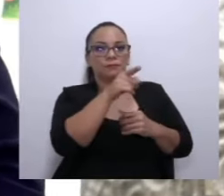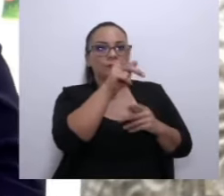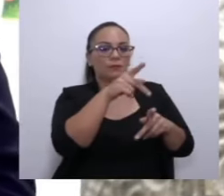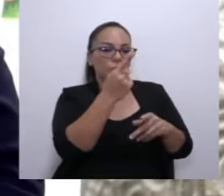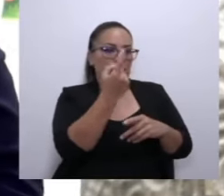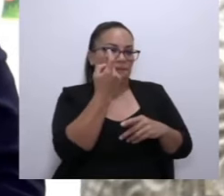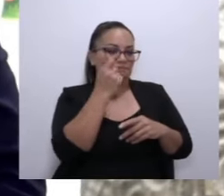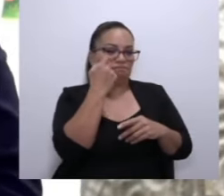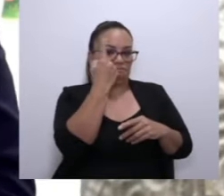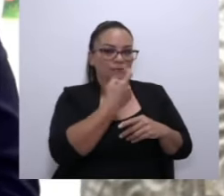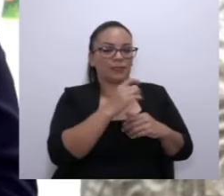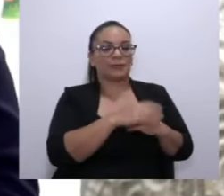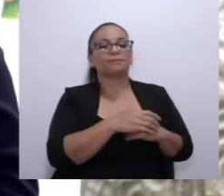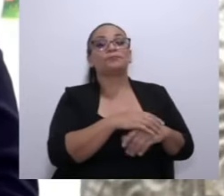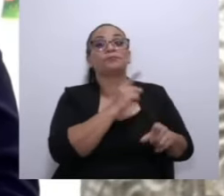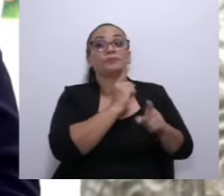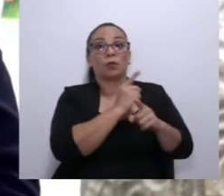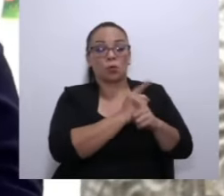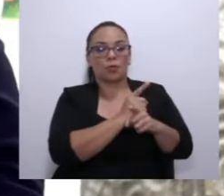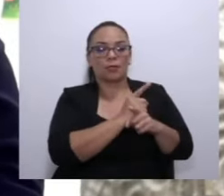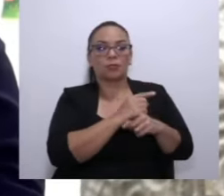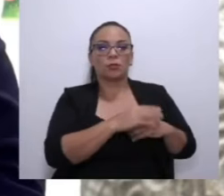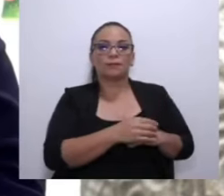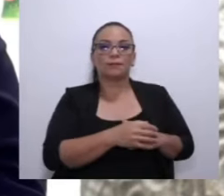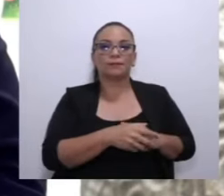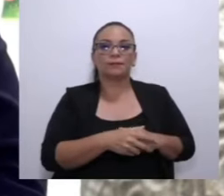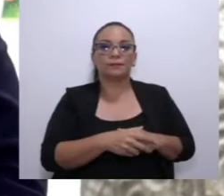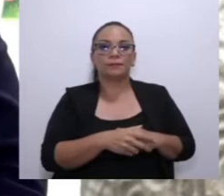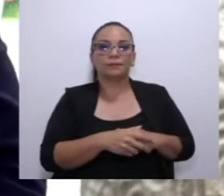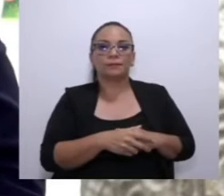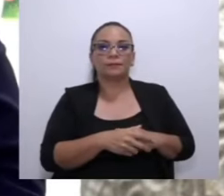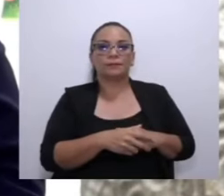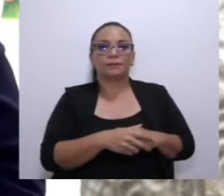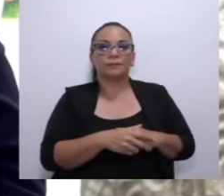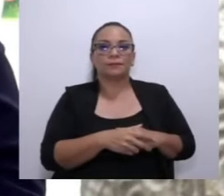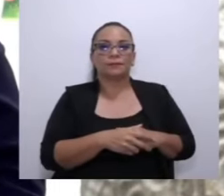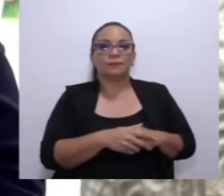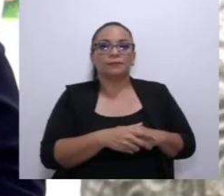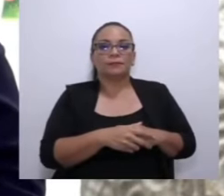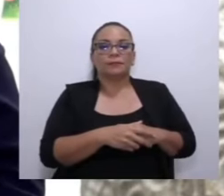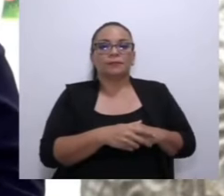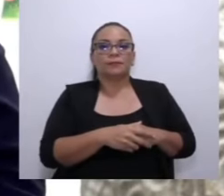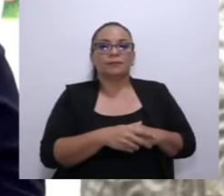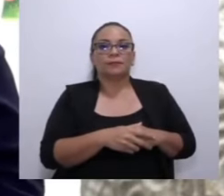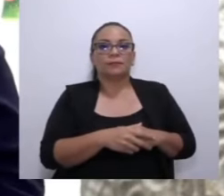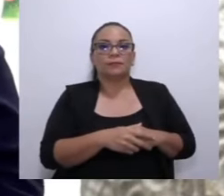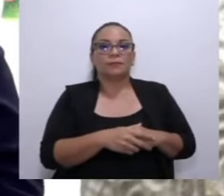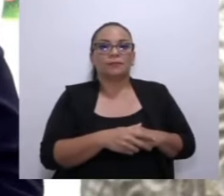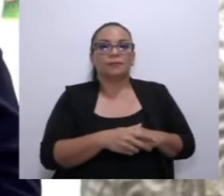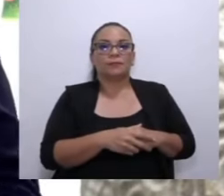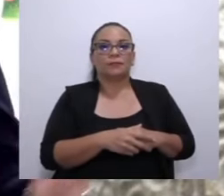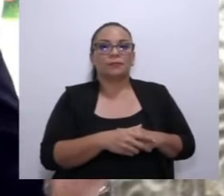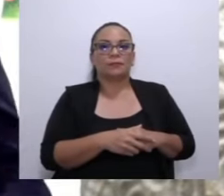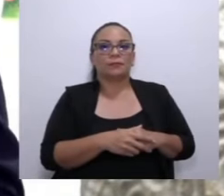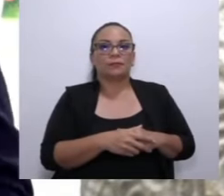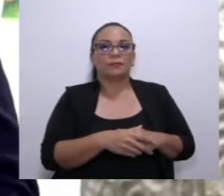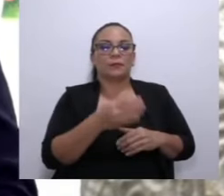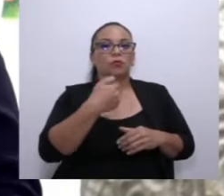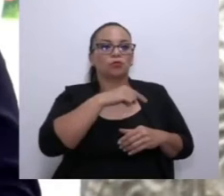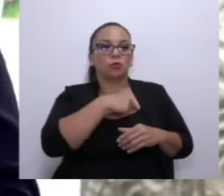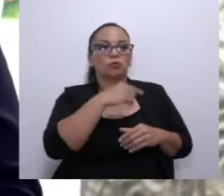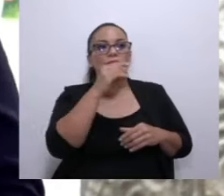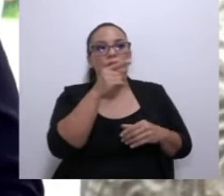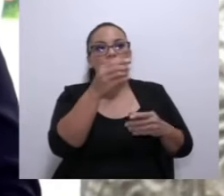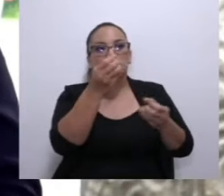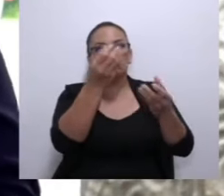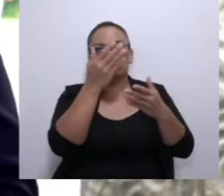Y sí, efectivamente, conocimos por los medios ese supuesto fallo